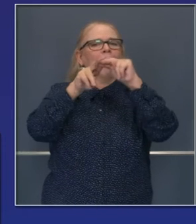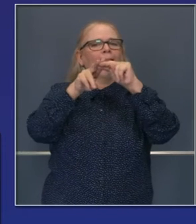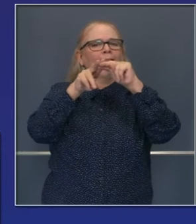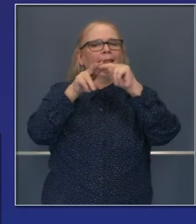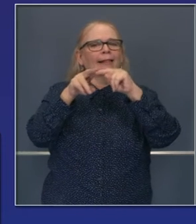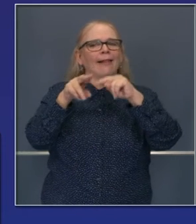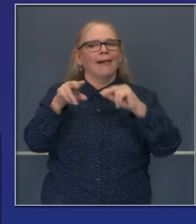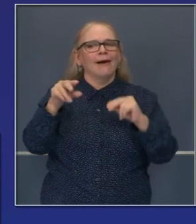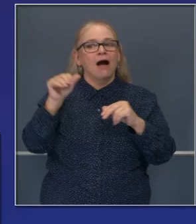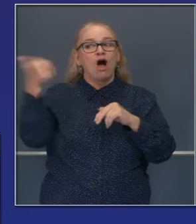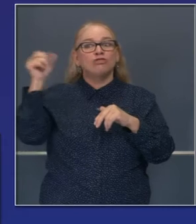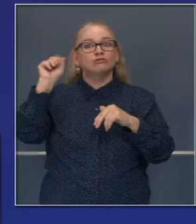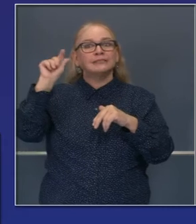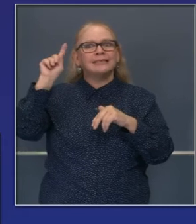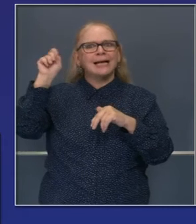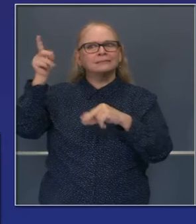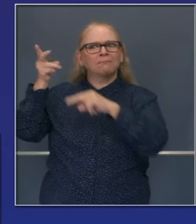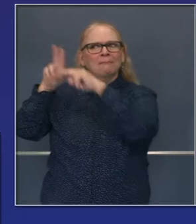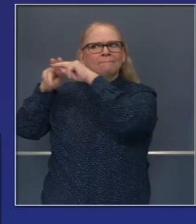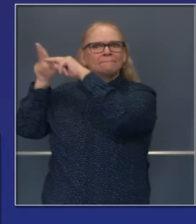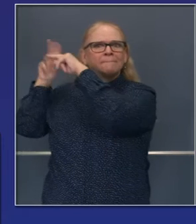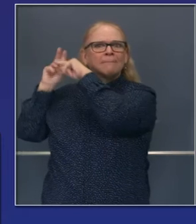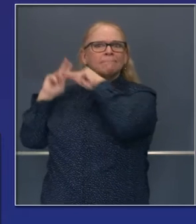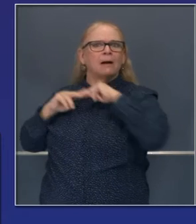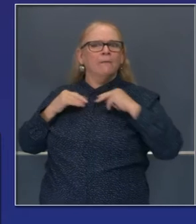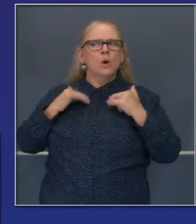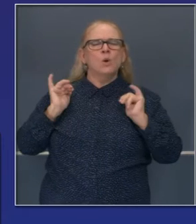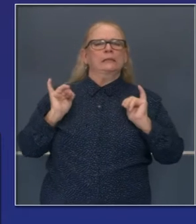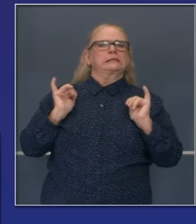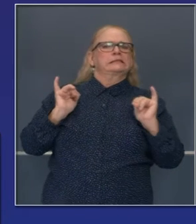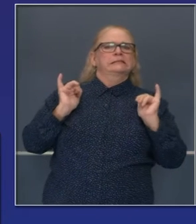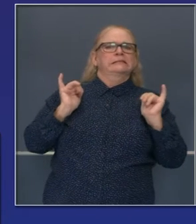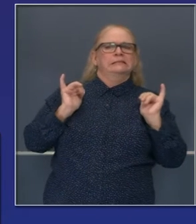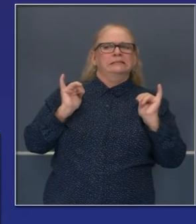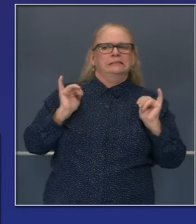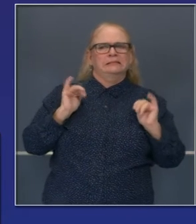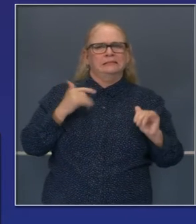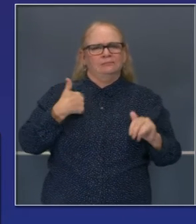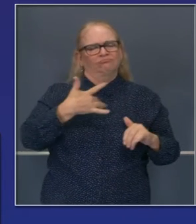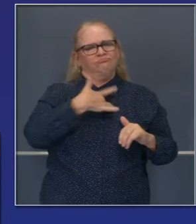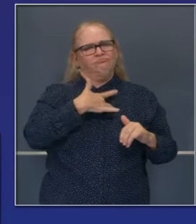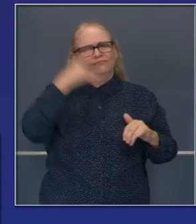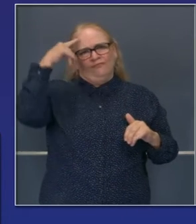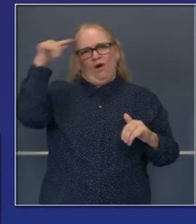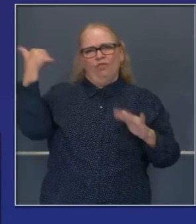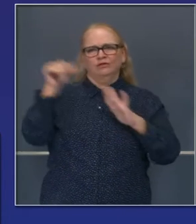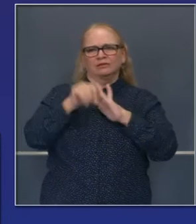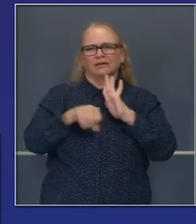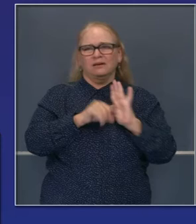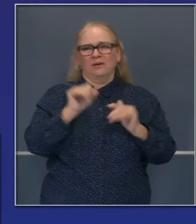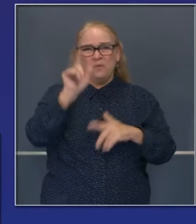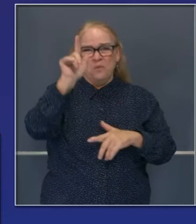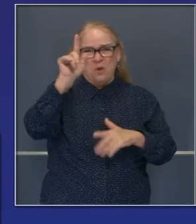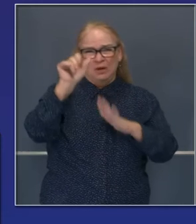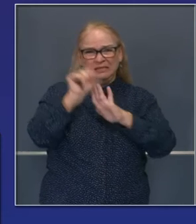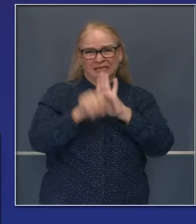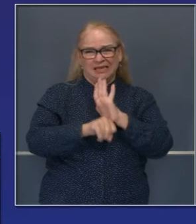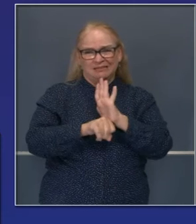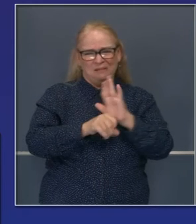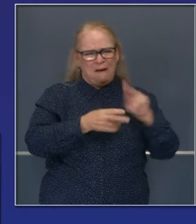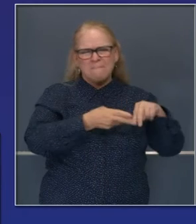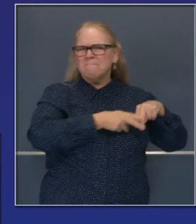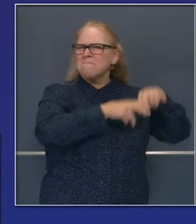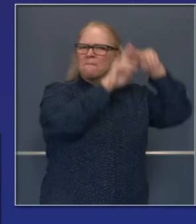aumento de casos de COVID-19 por todo el país. De hecho, desde esta mañana, 21 estados han visto un